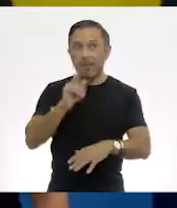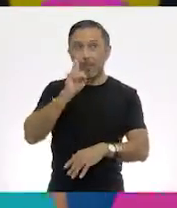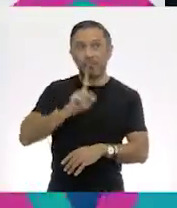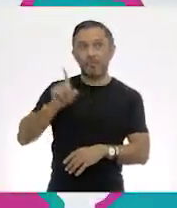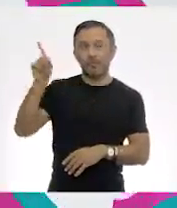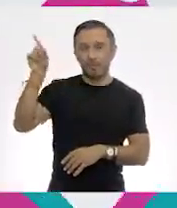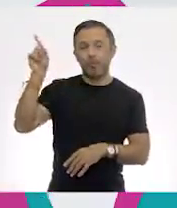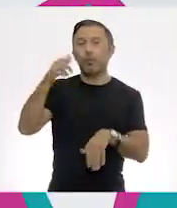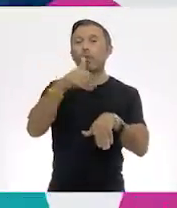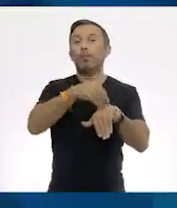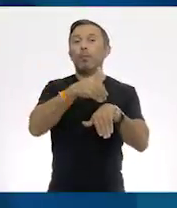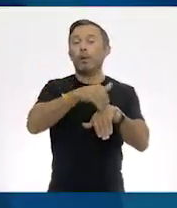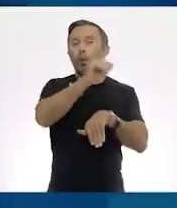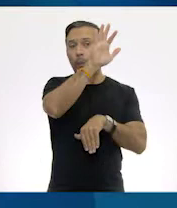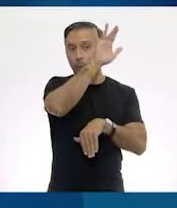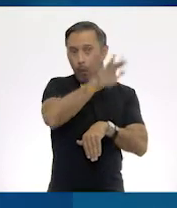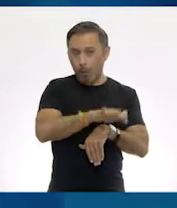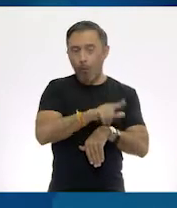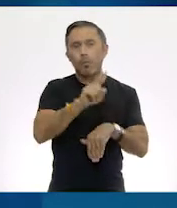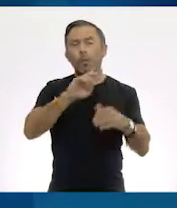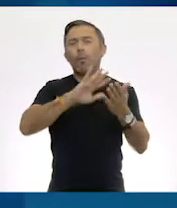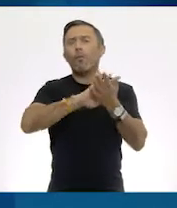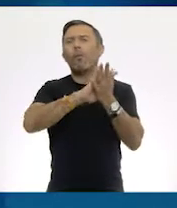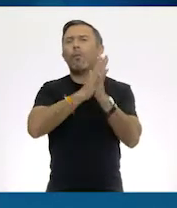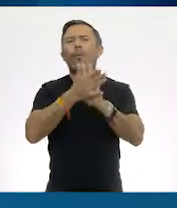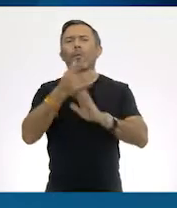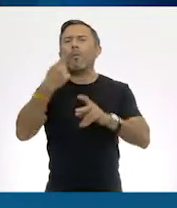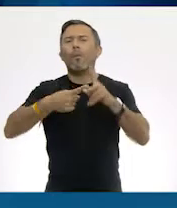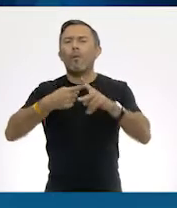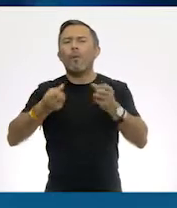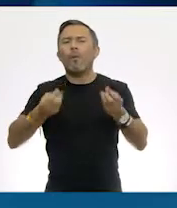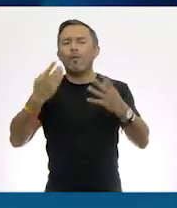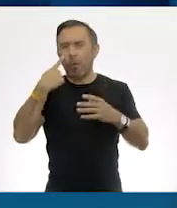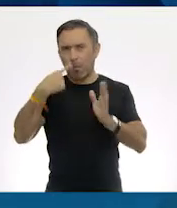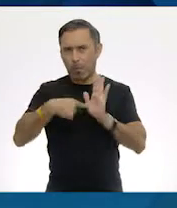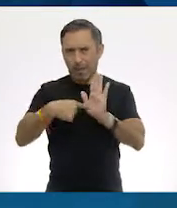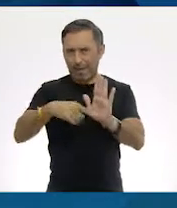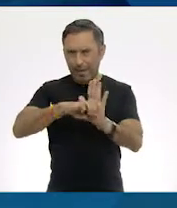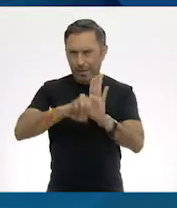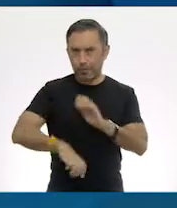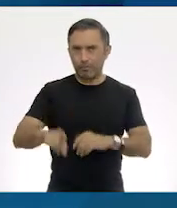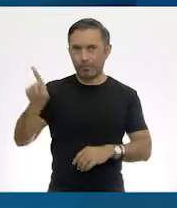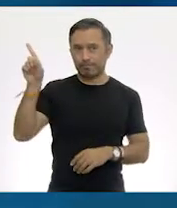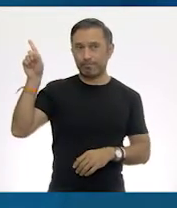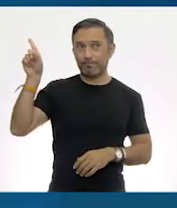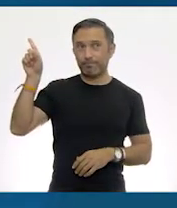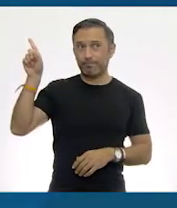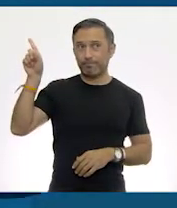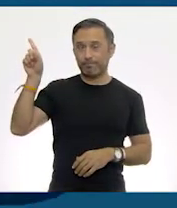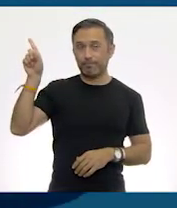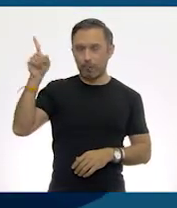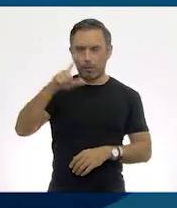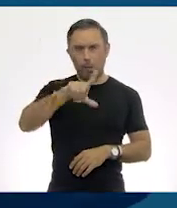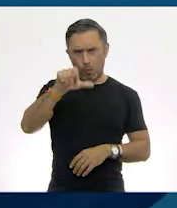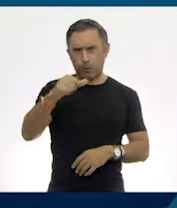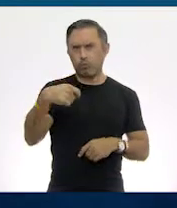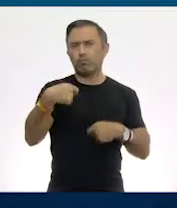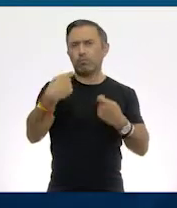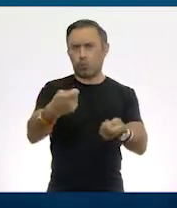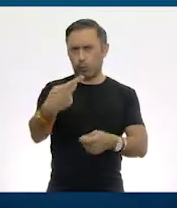la equivalencia. Solo les voy a dar un ejemplo para que ustedes puedan continuar haciéndola. Muy bien, maestra. Bien.